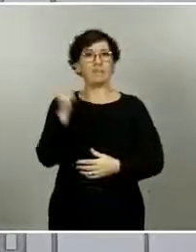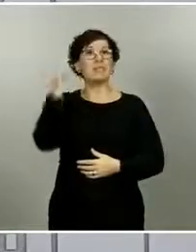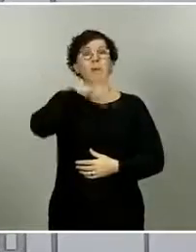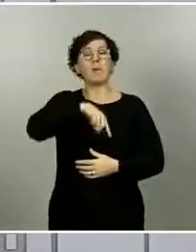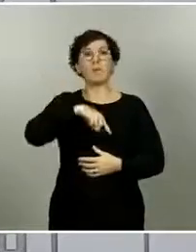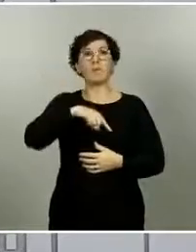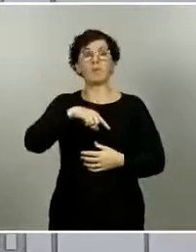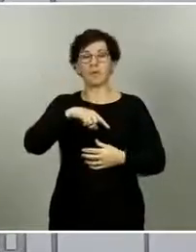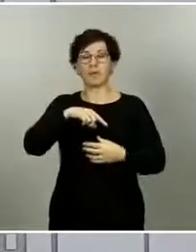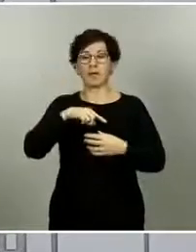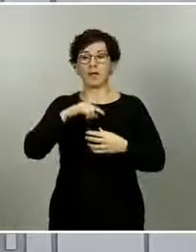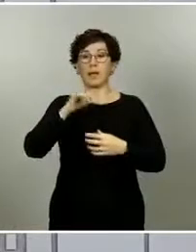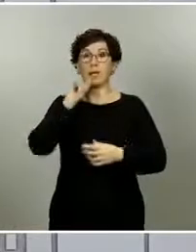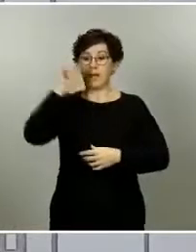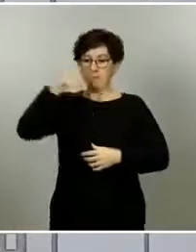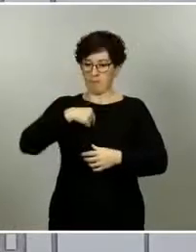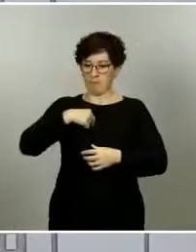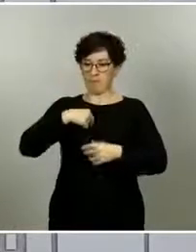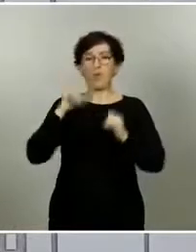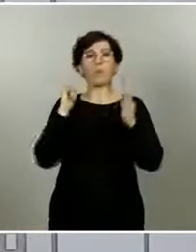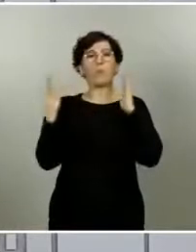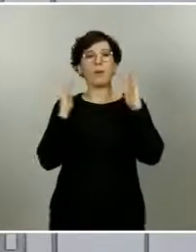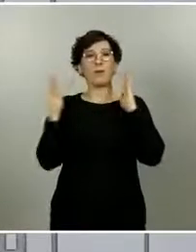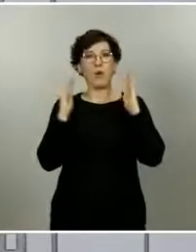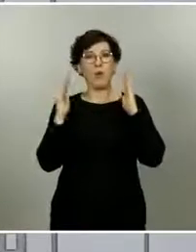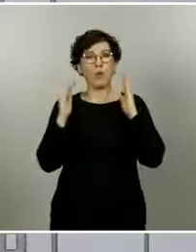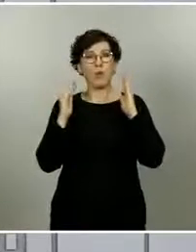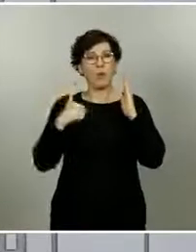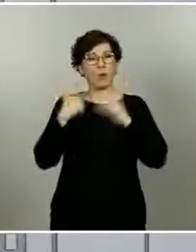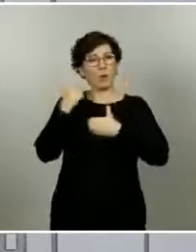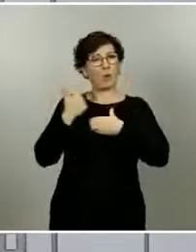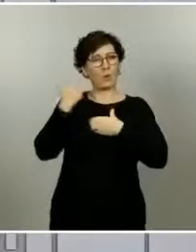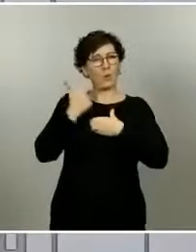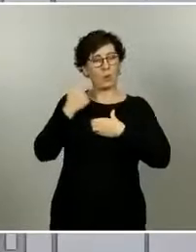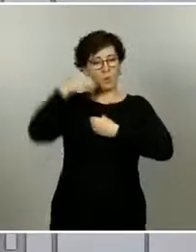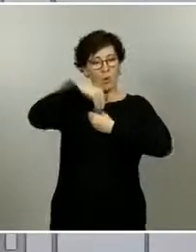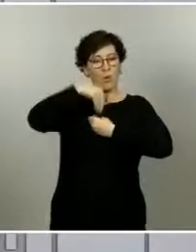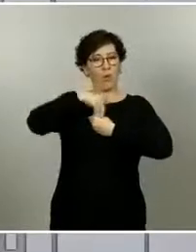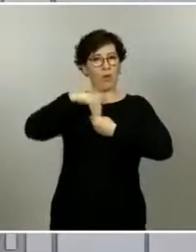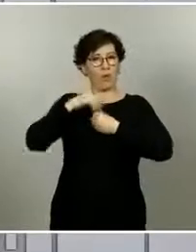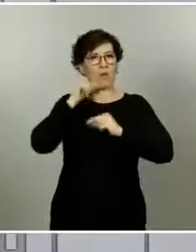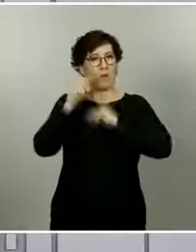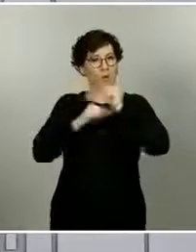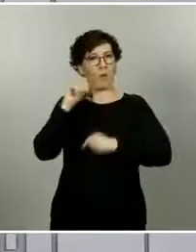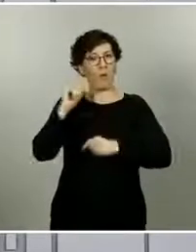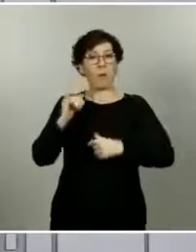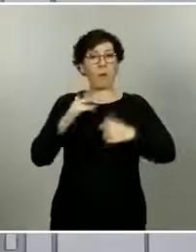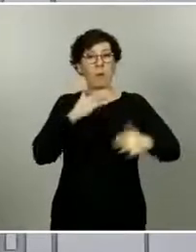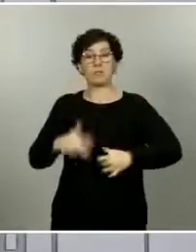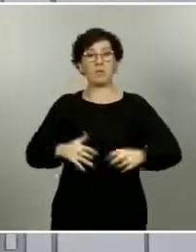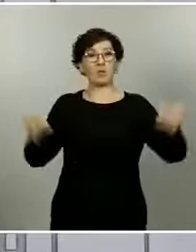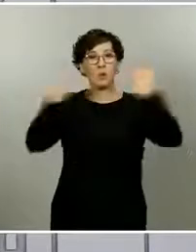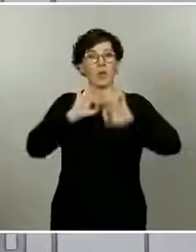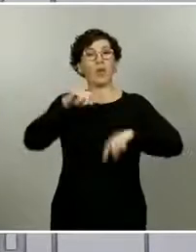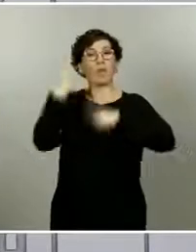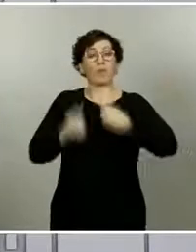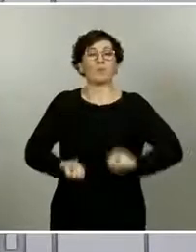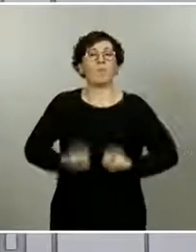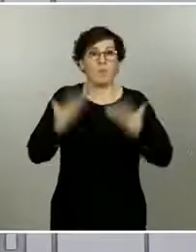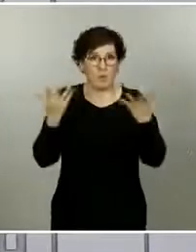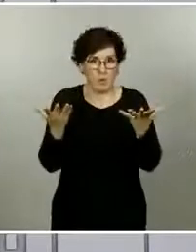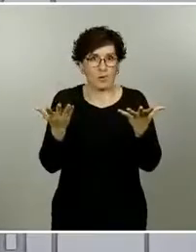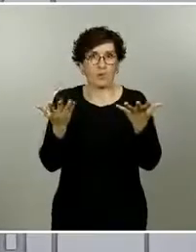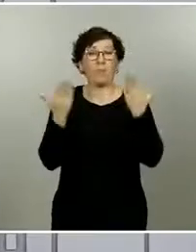y luego suele desarrollar síntomas. Pero este 25% de asintomáticos no tenemos todavía muy claro, ni nosotros ni nadie. Los estudios